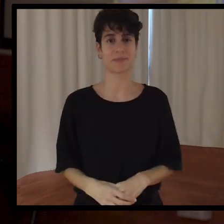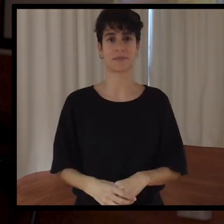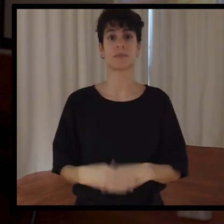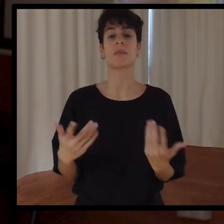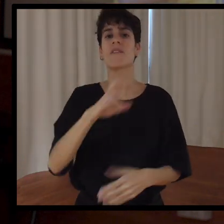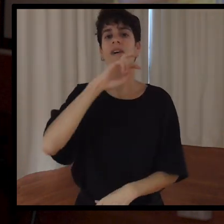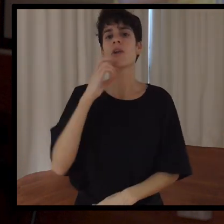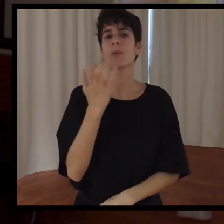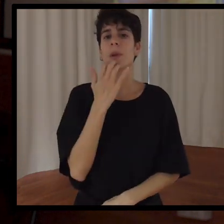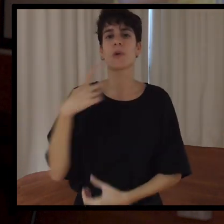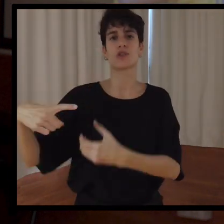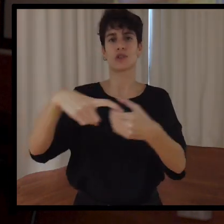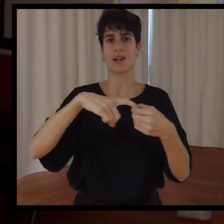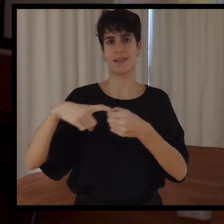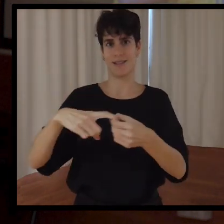Solidaridad.